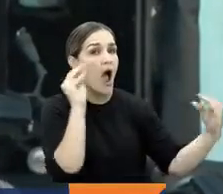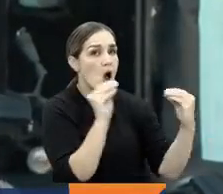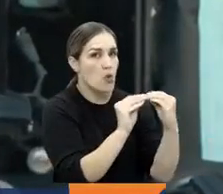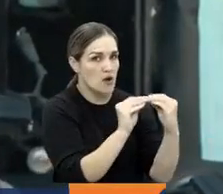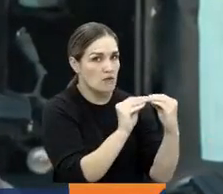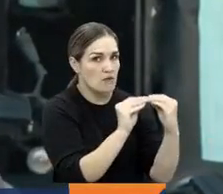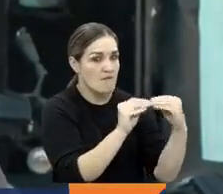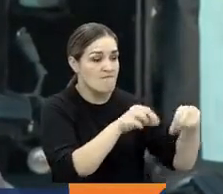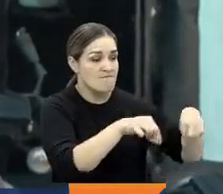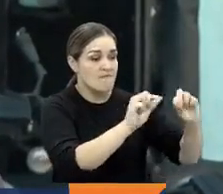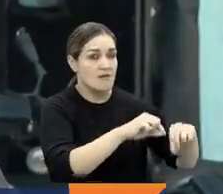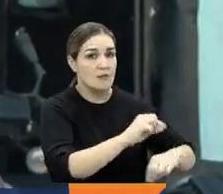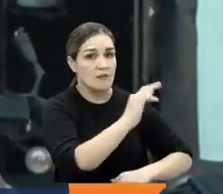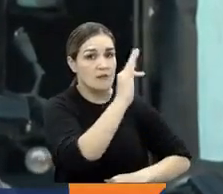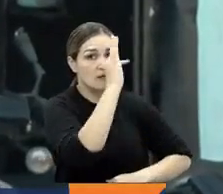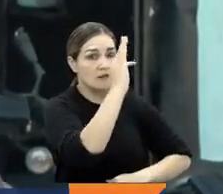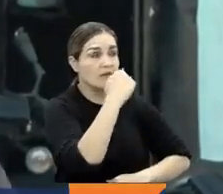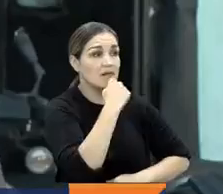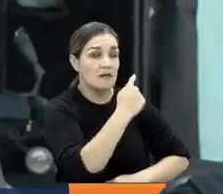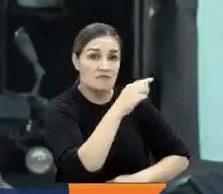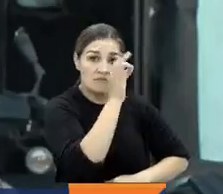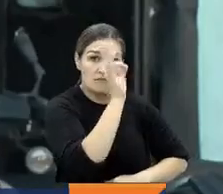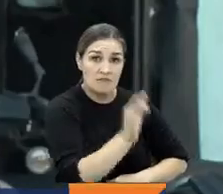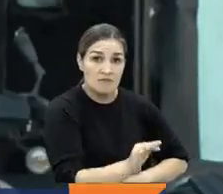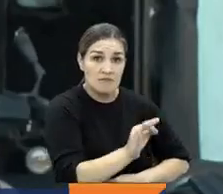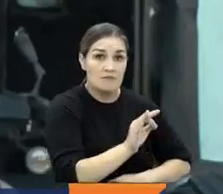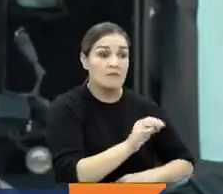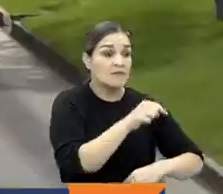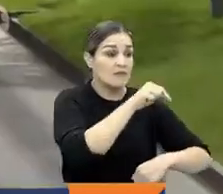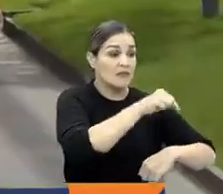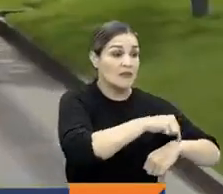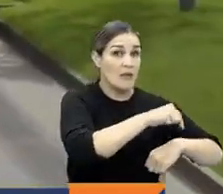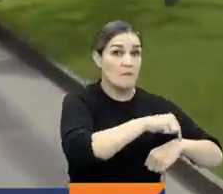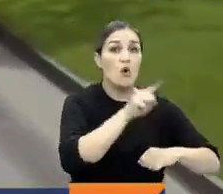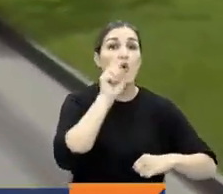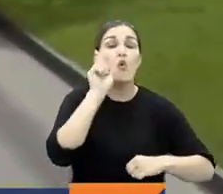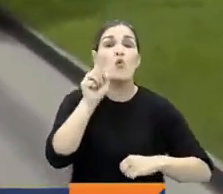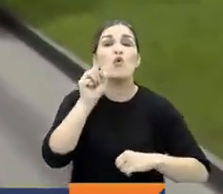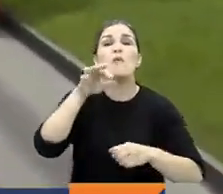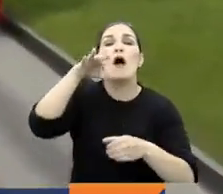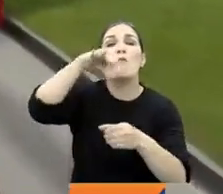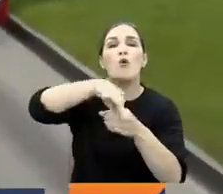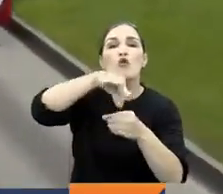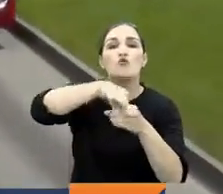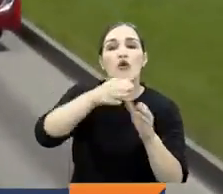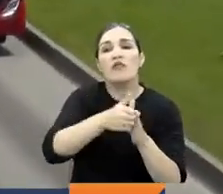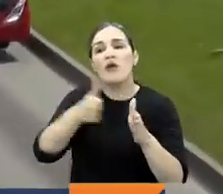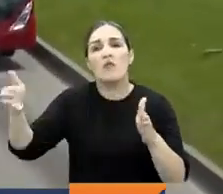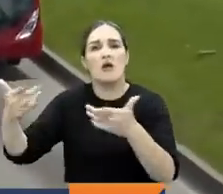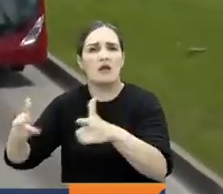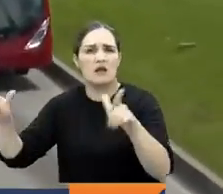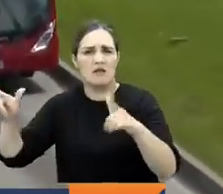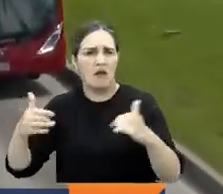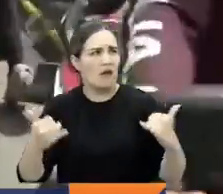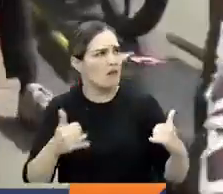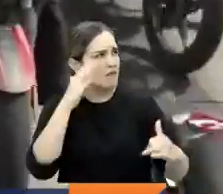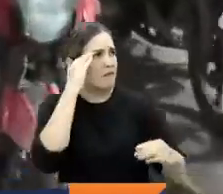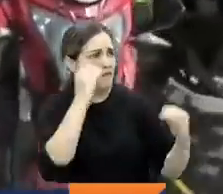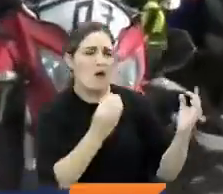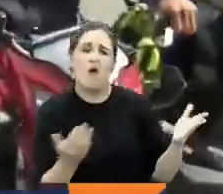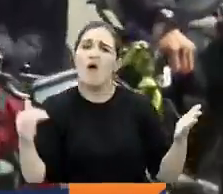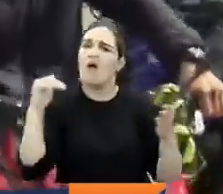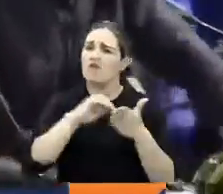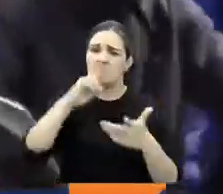se había argumentado que la medida se daba por temporada de elecciones. Los motociclistas dicen que posiblemente volverán a